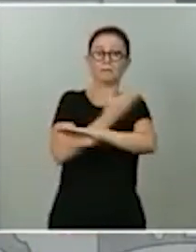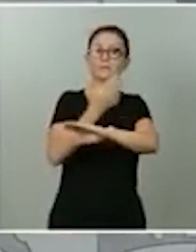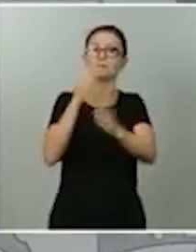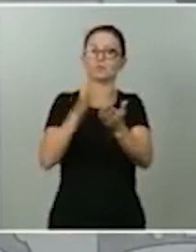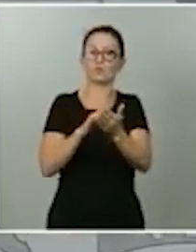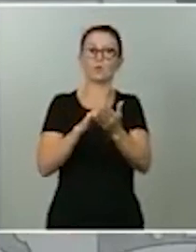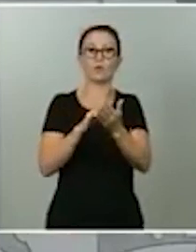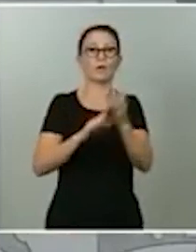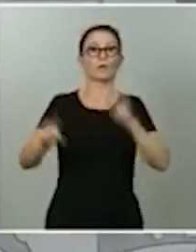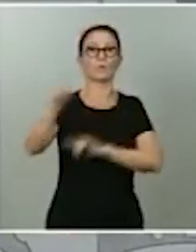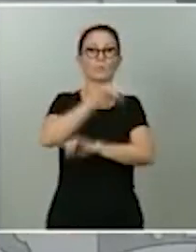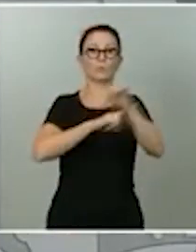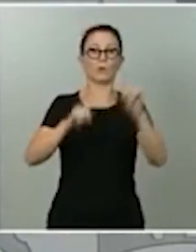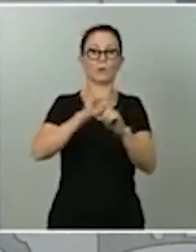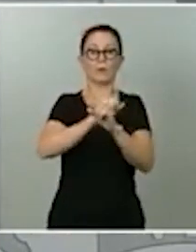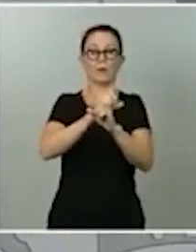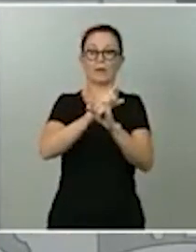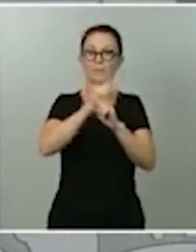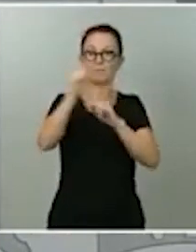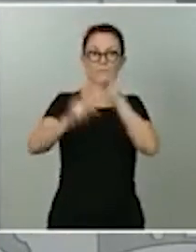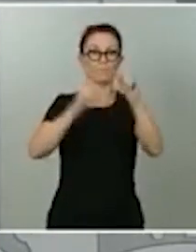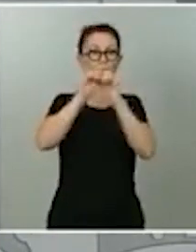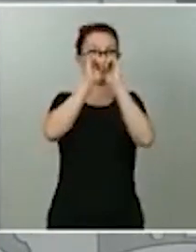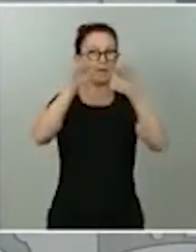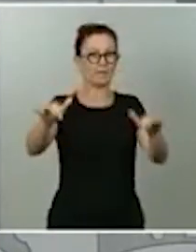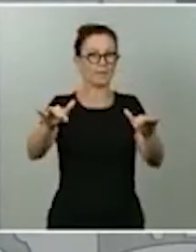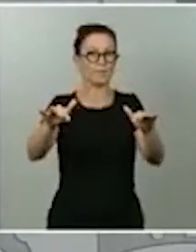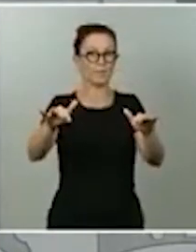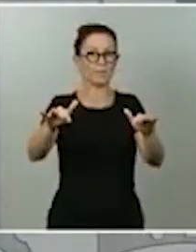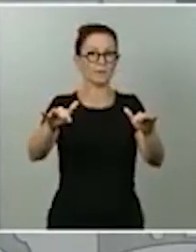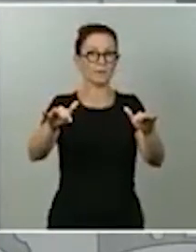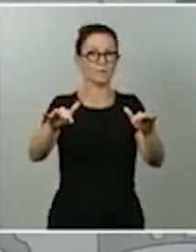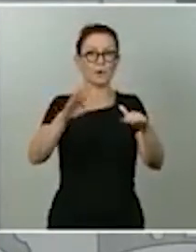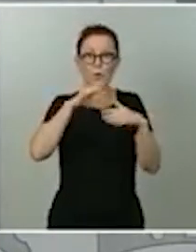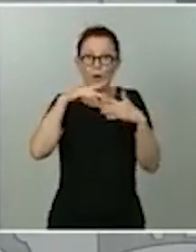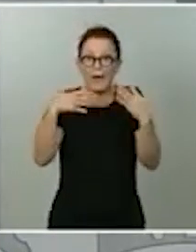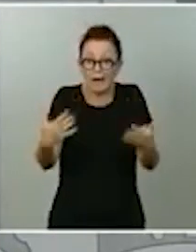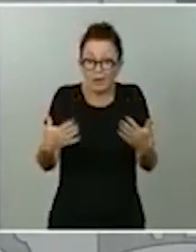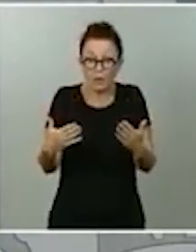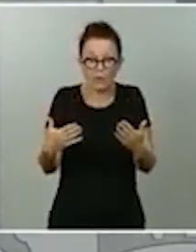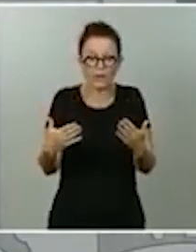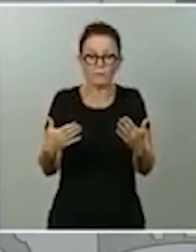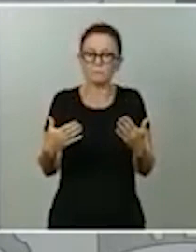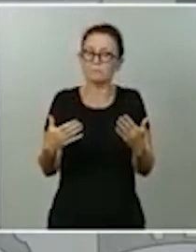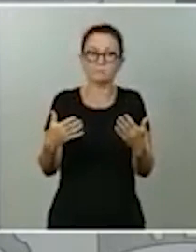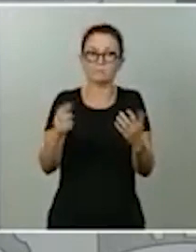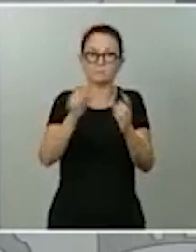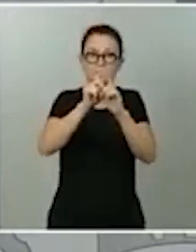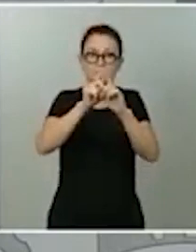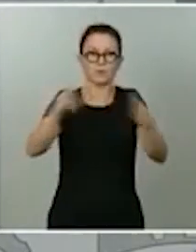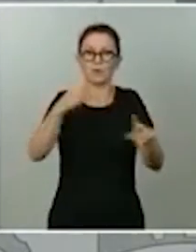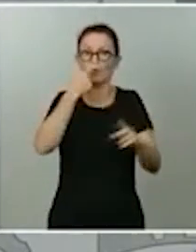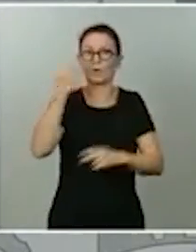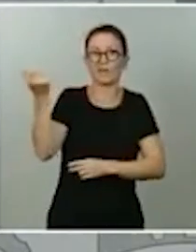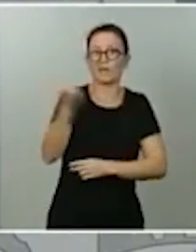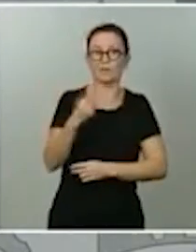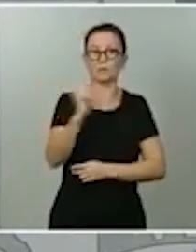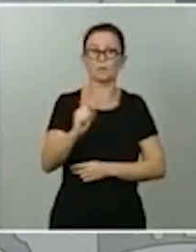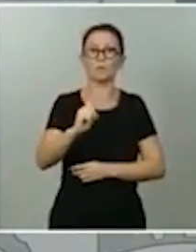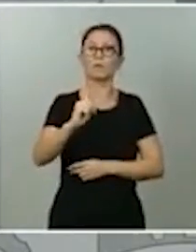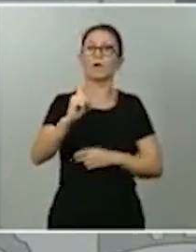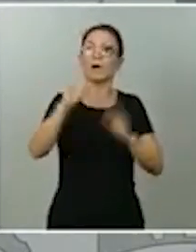con toda su gravedad a lo largo de estos meses. Ahora, tras la crisis, son peor que inútiles, son nocivos y son contraproducentes.